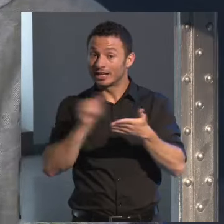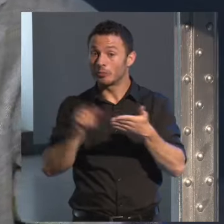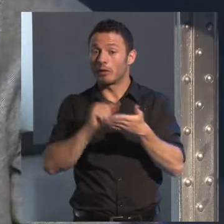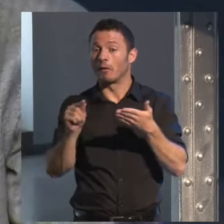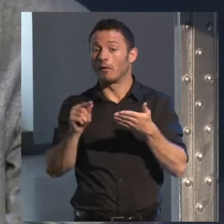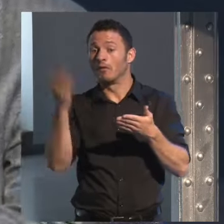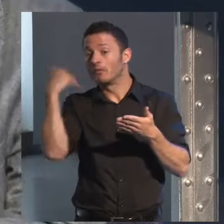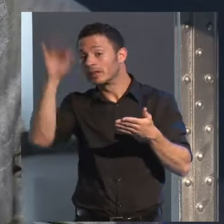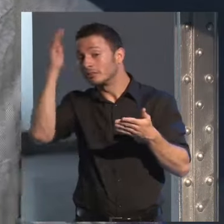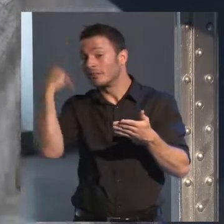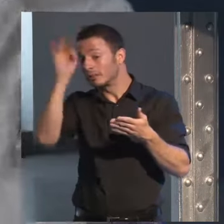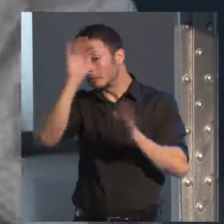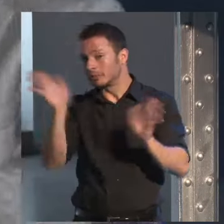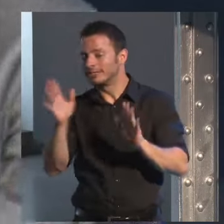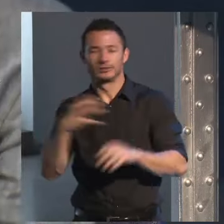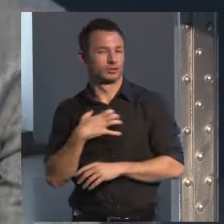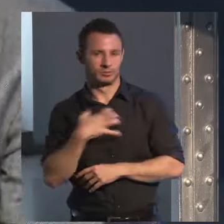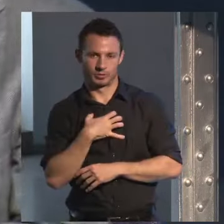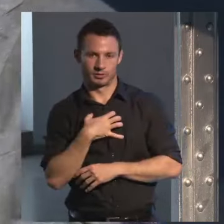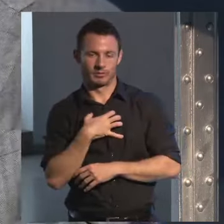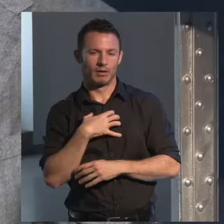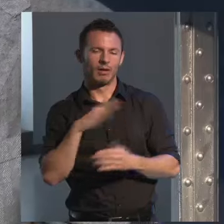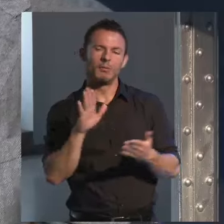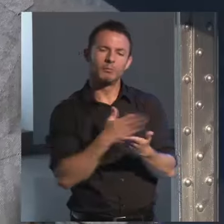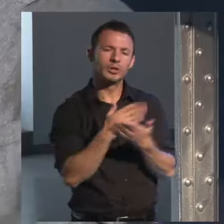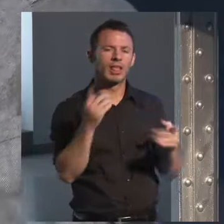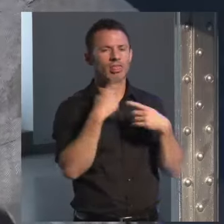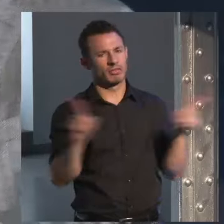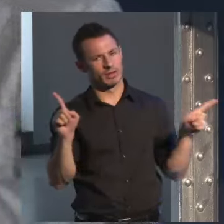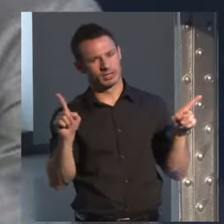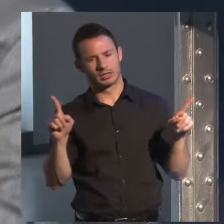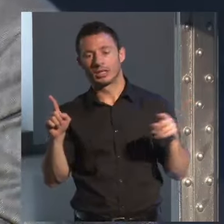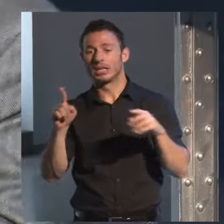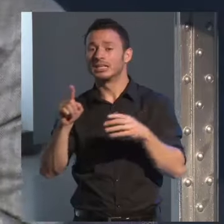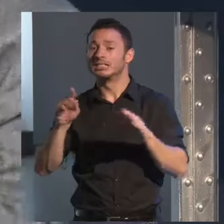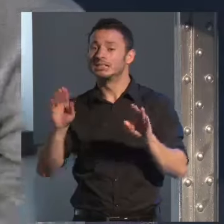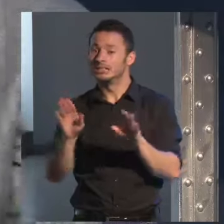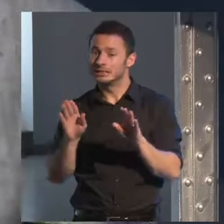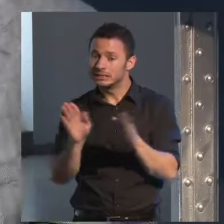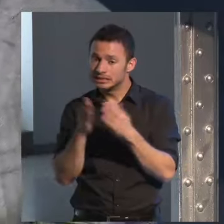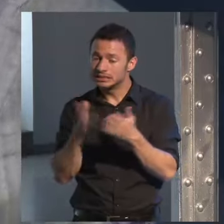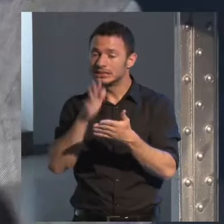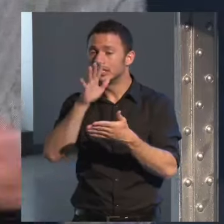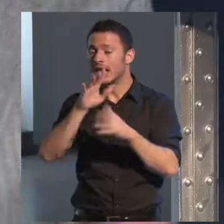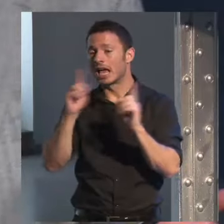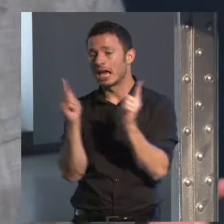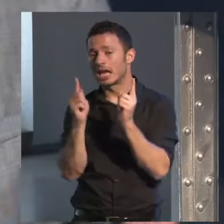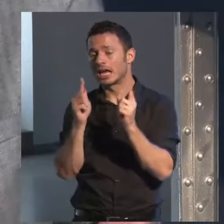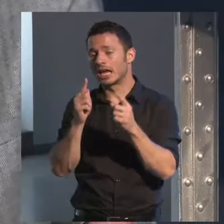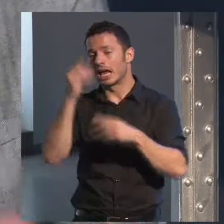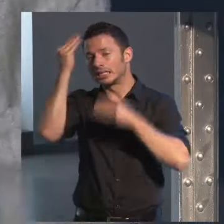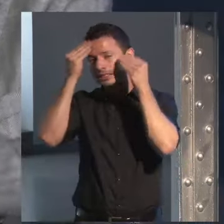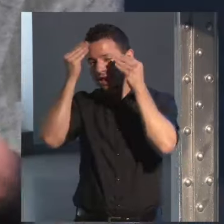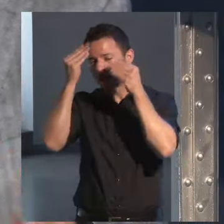género sobre todo la novela el poeta es otra historia el ensayo muchas veces se hace desde la academia con un